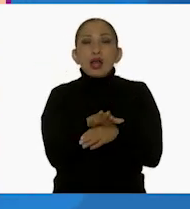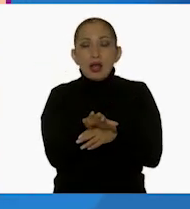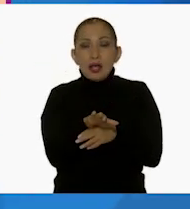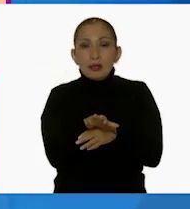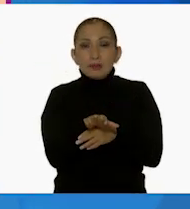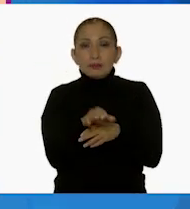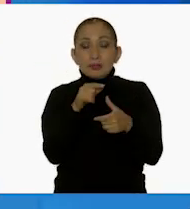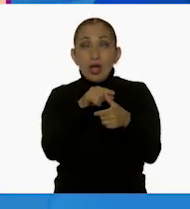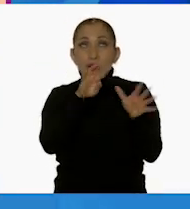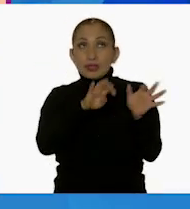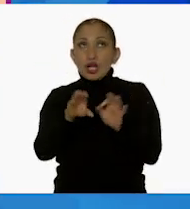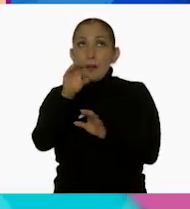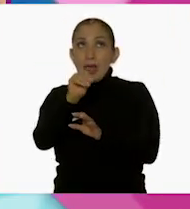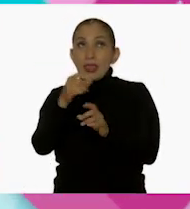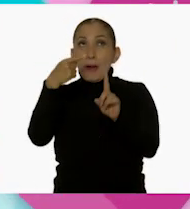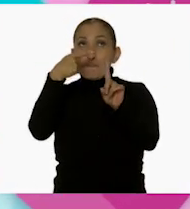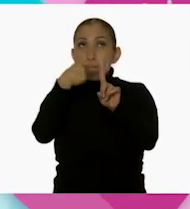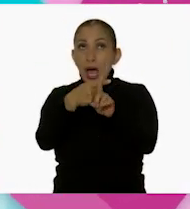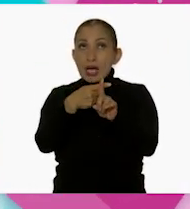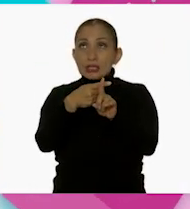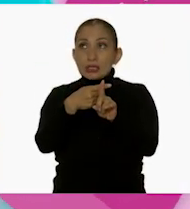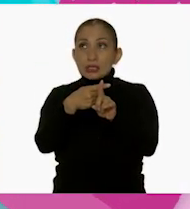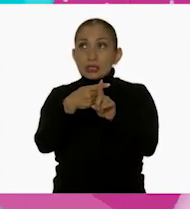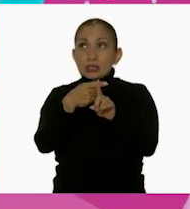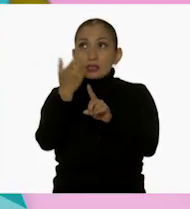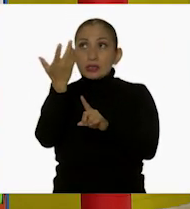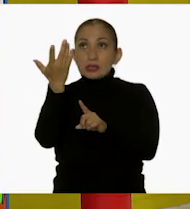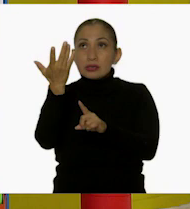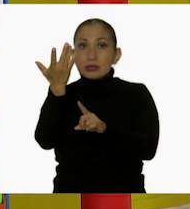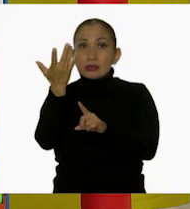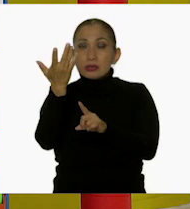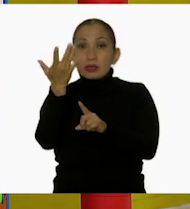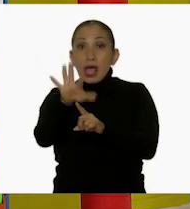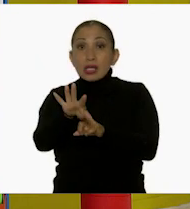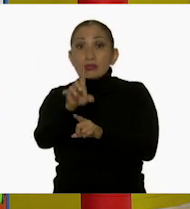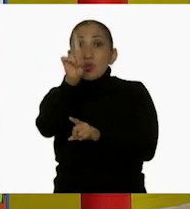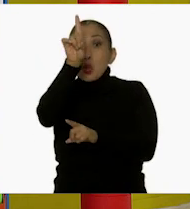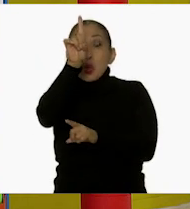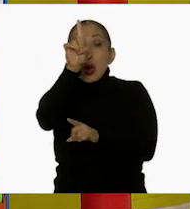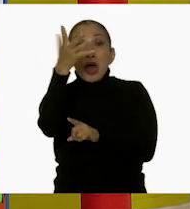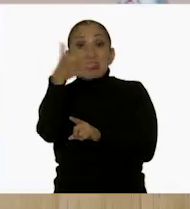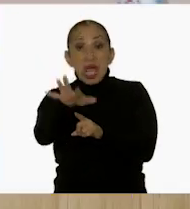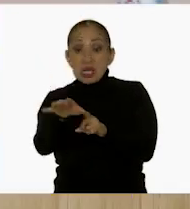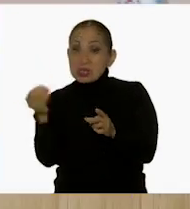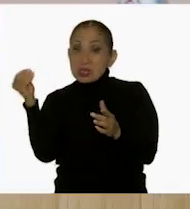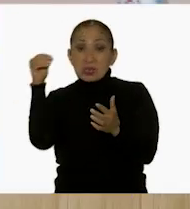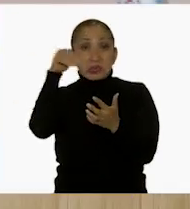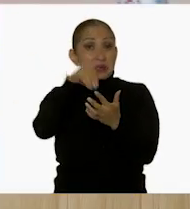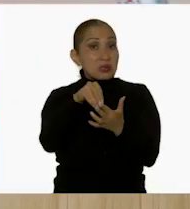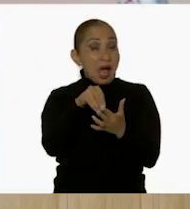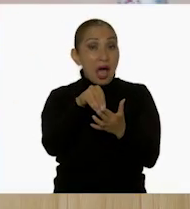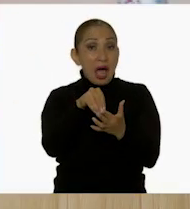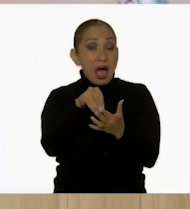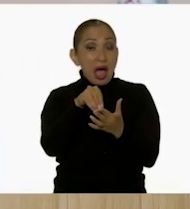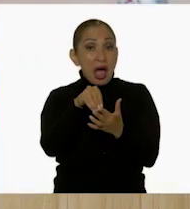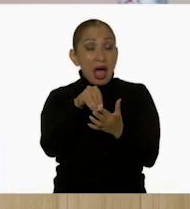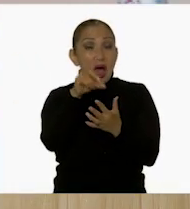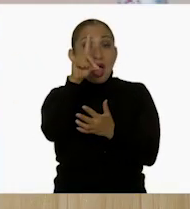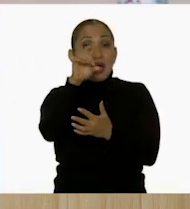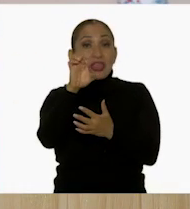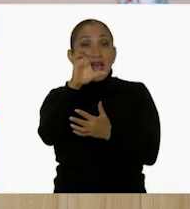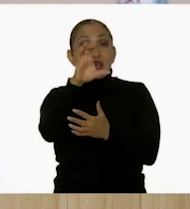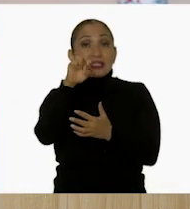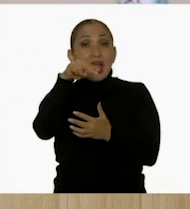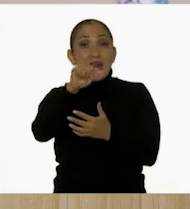contamos 990, creo que es una decena nada más. Sí, una decena más para que